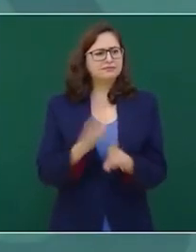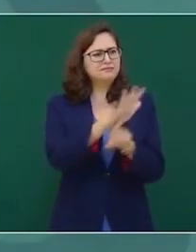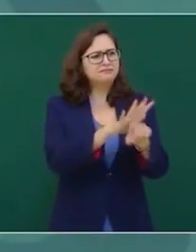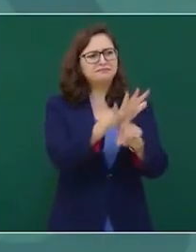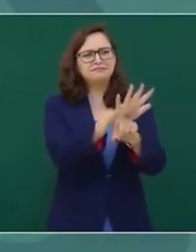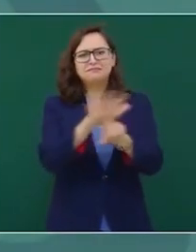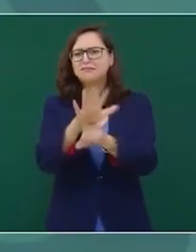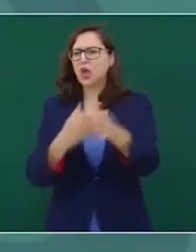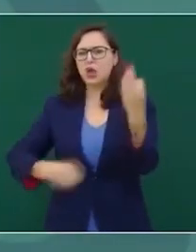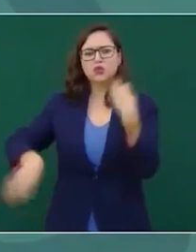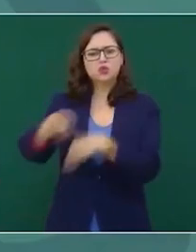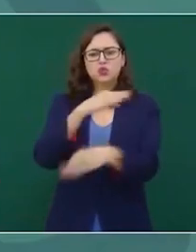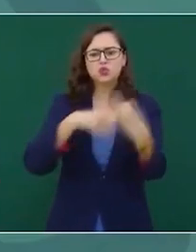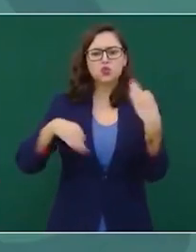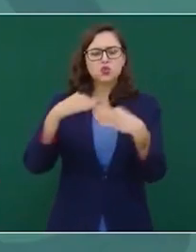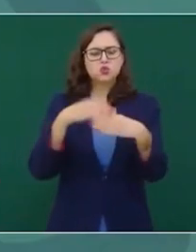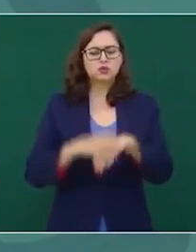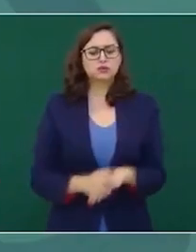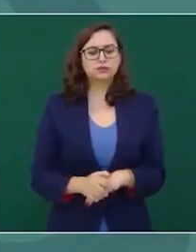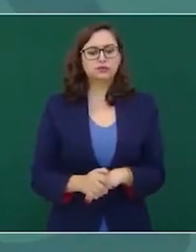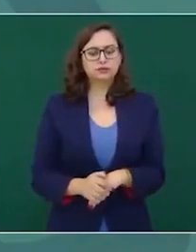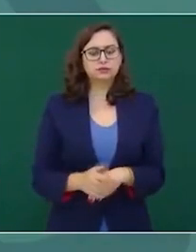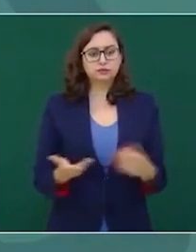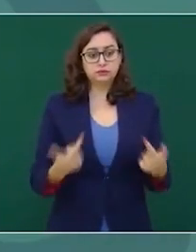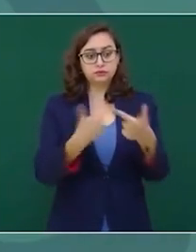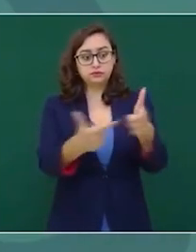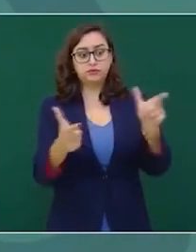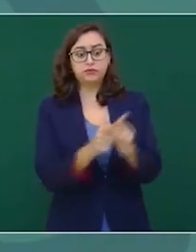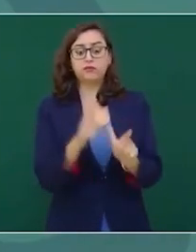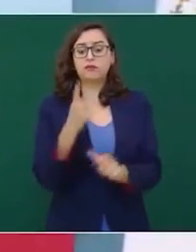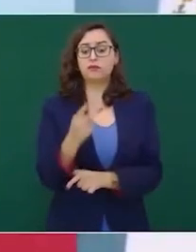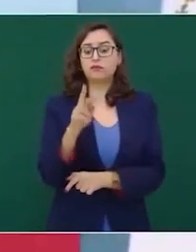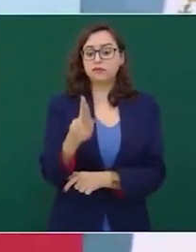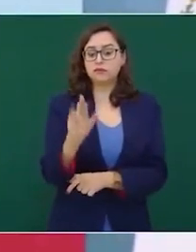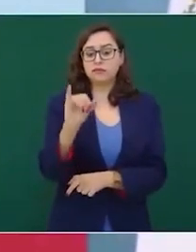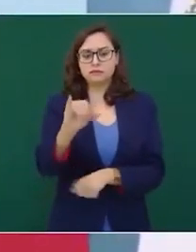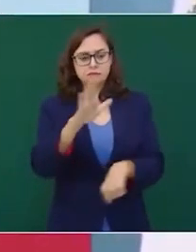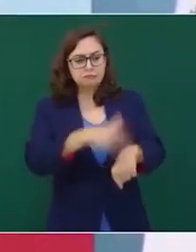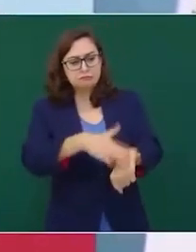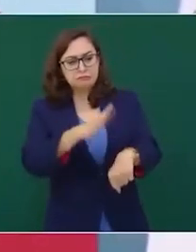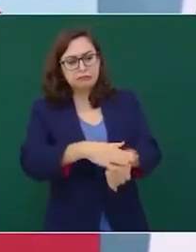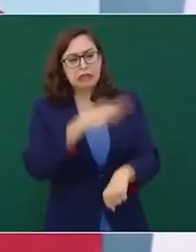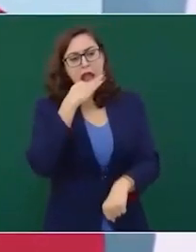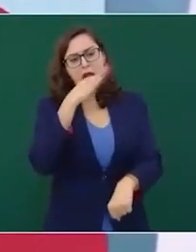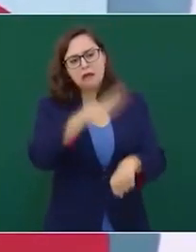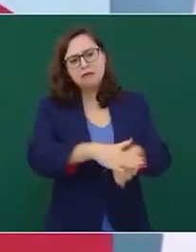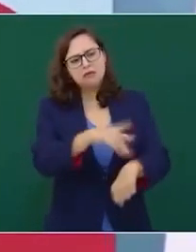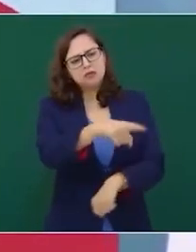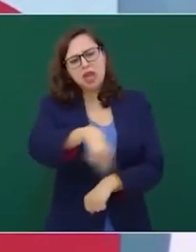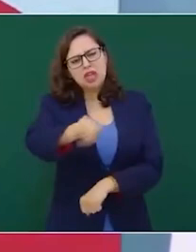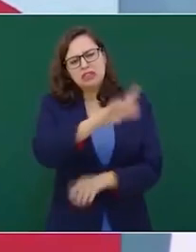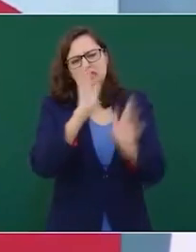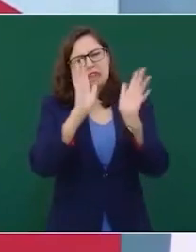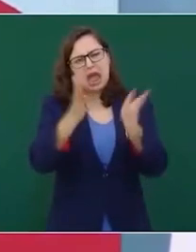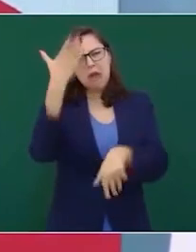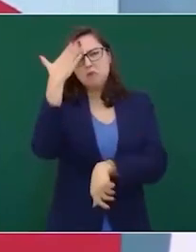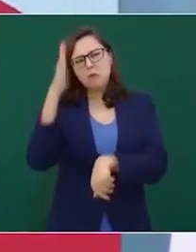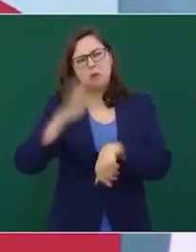que decirles, oigan, ya se les olvidó que el presidente Adolfo López Mateos,